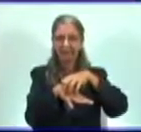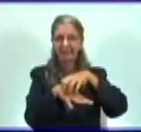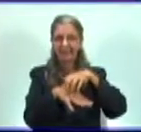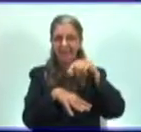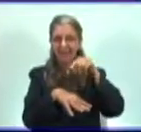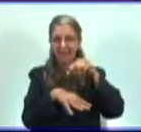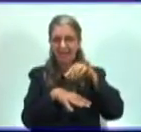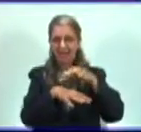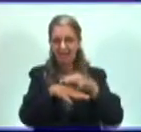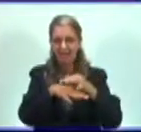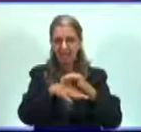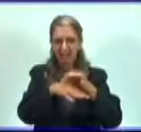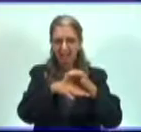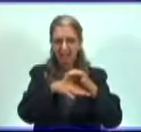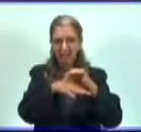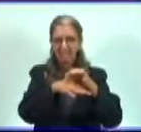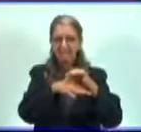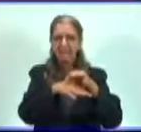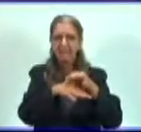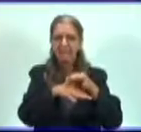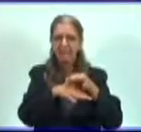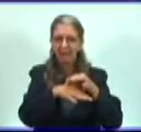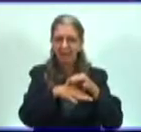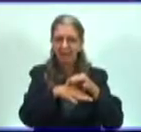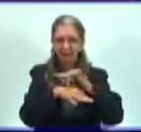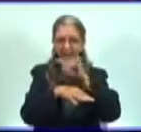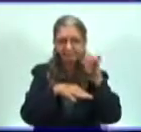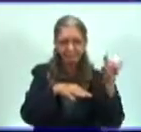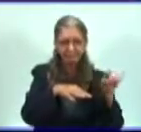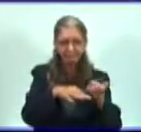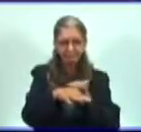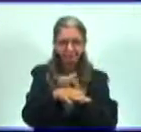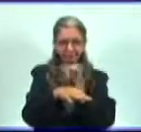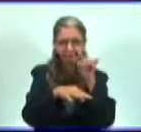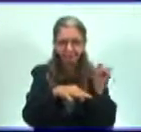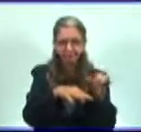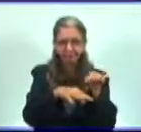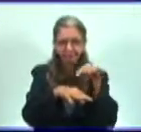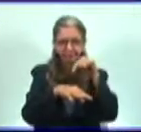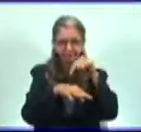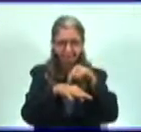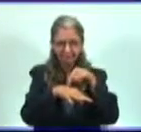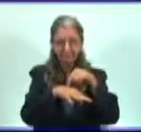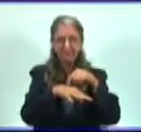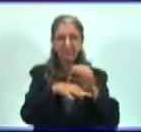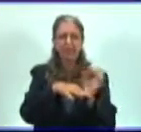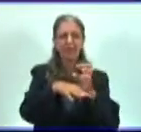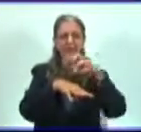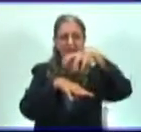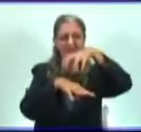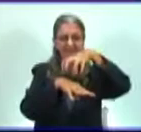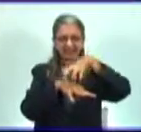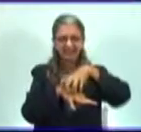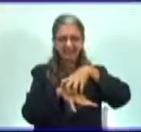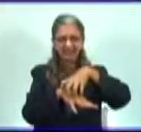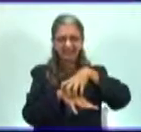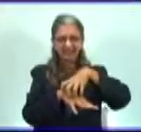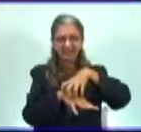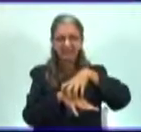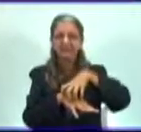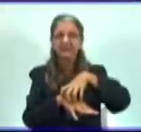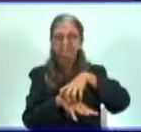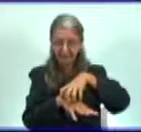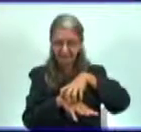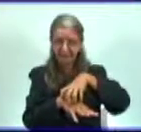la parte de la membrana citoplasmática. Una vez que él logra adherirse a la